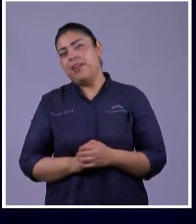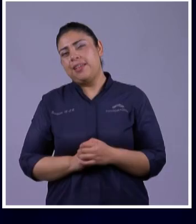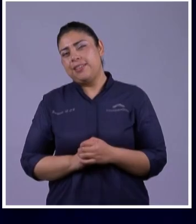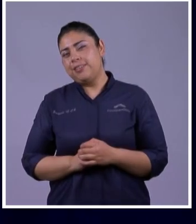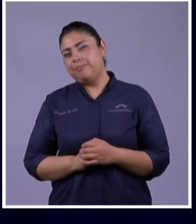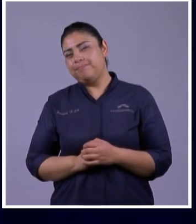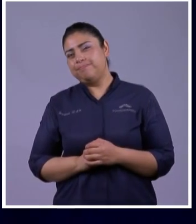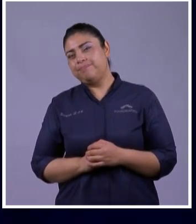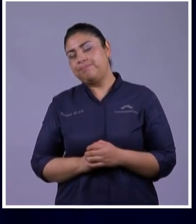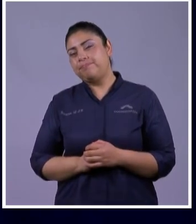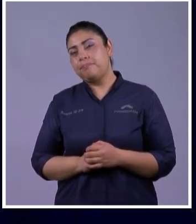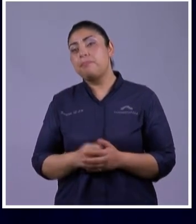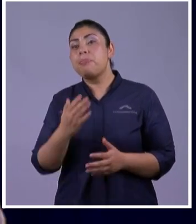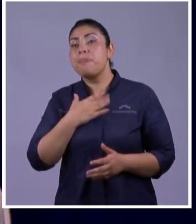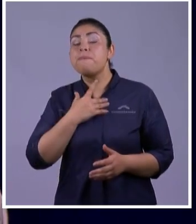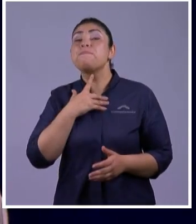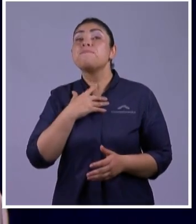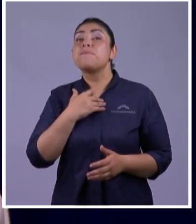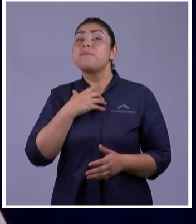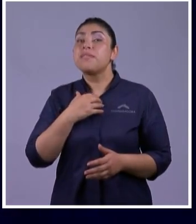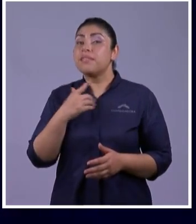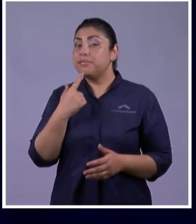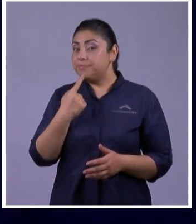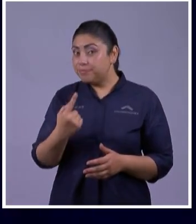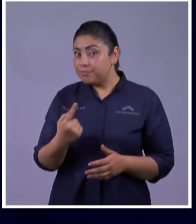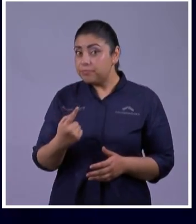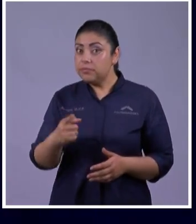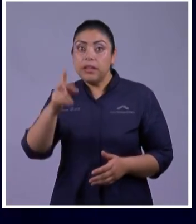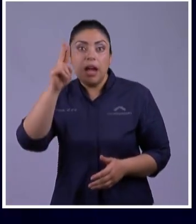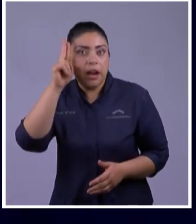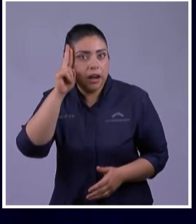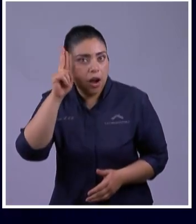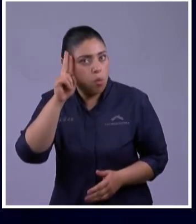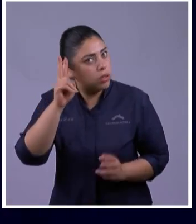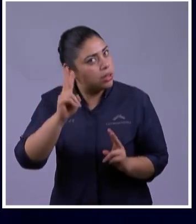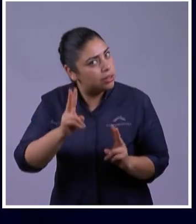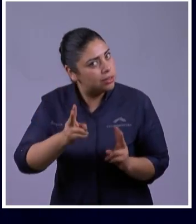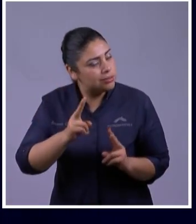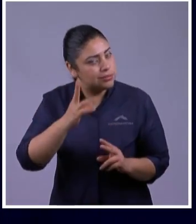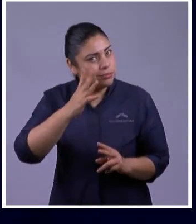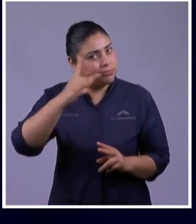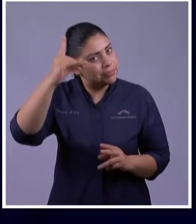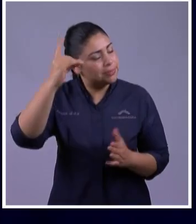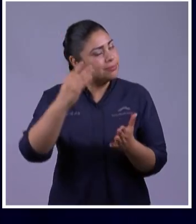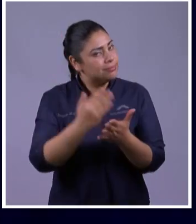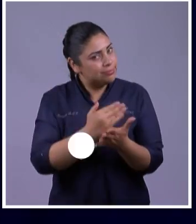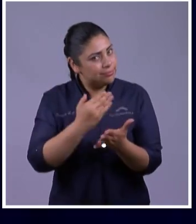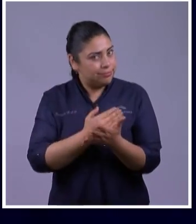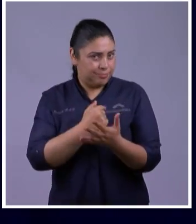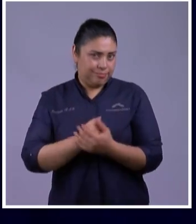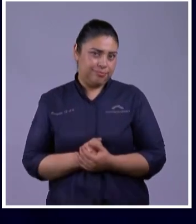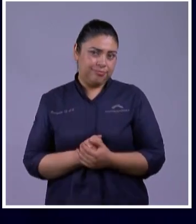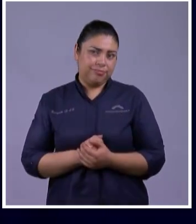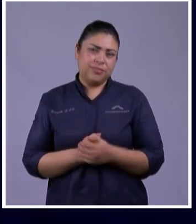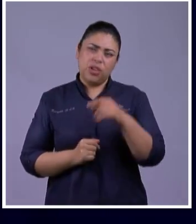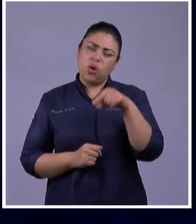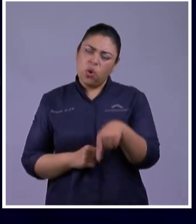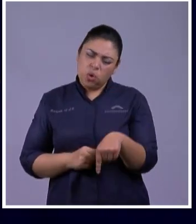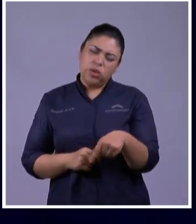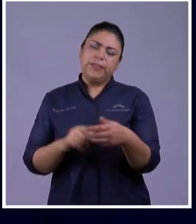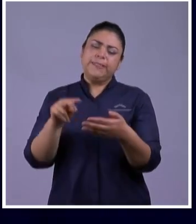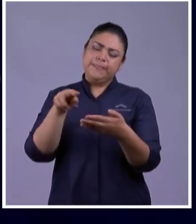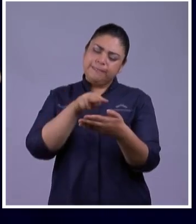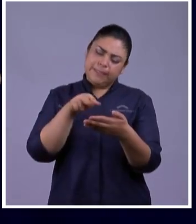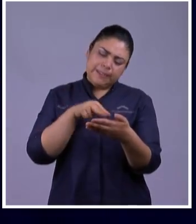Pero Me Gusta Que Él Dice Cuidado No Se Olviden Ahora Esta Palabra Hoy Mientras La Leía Tomé Un